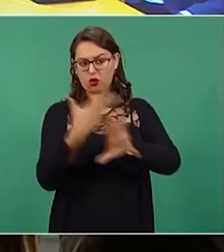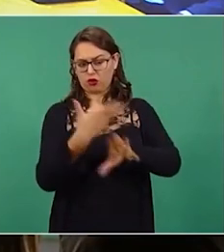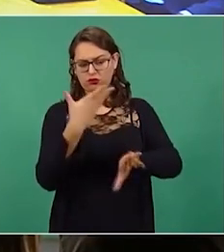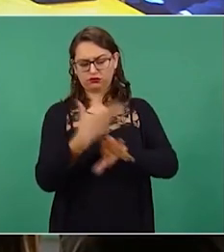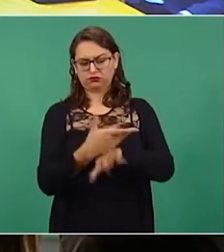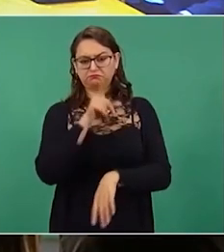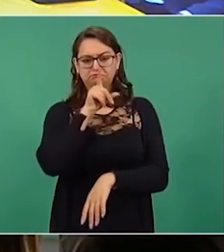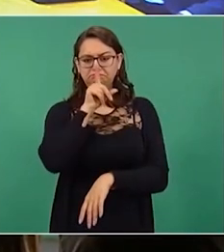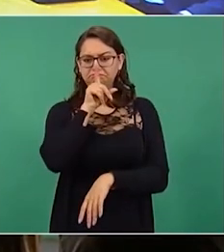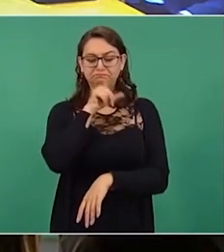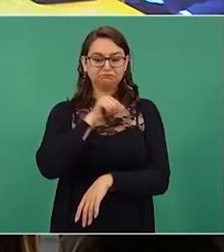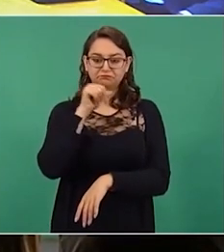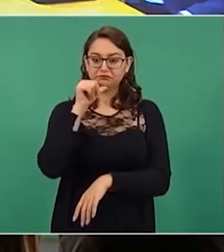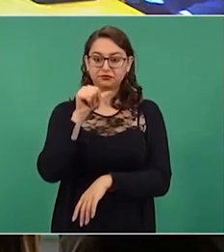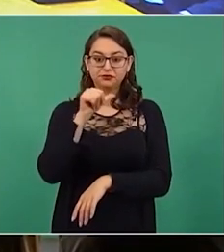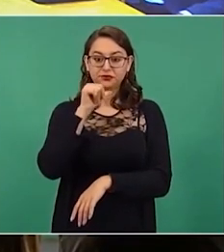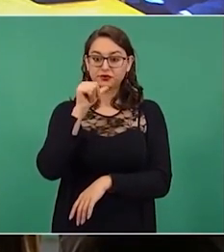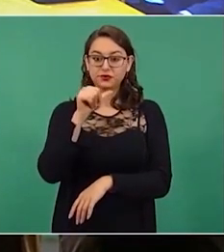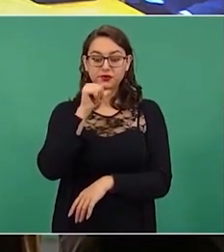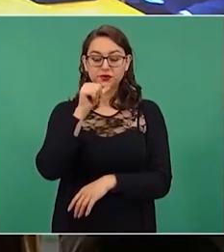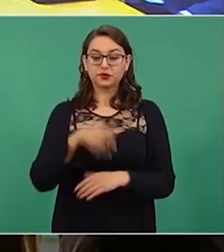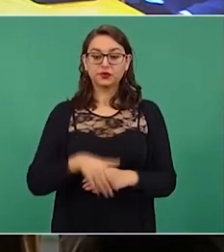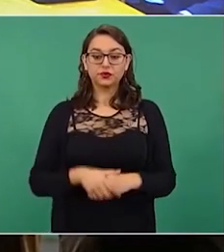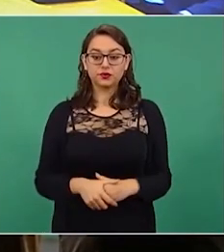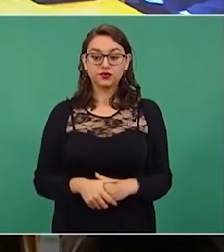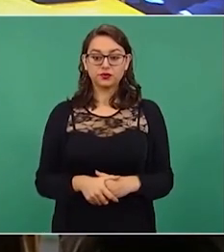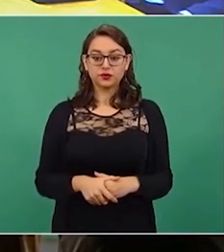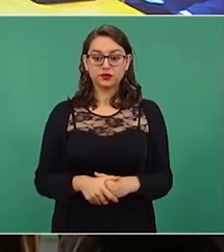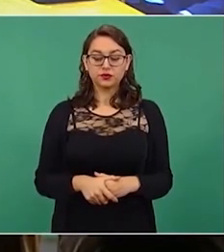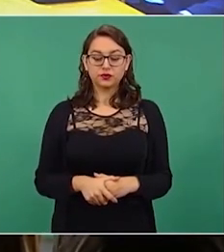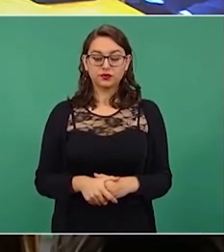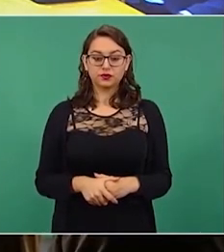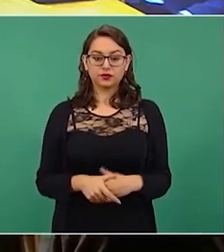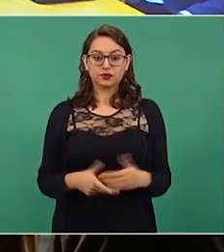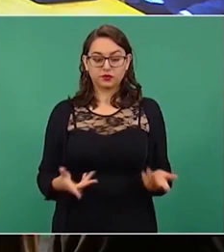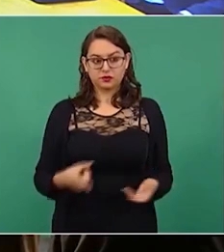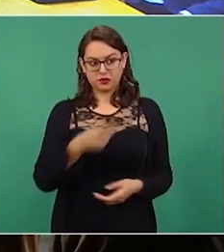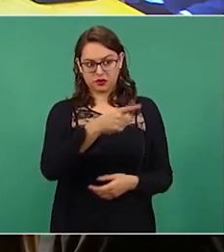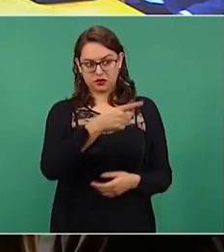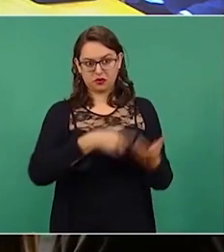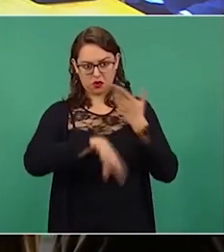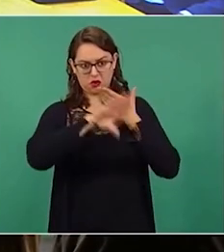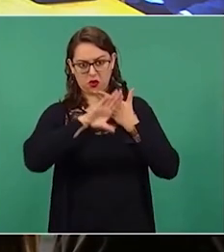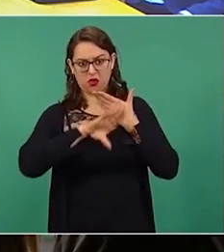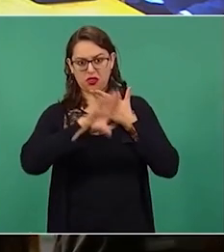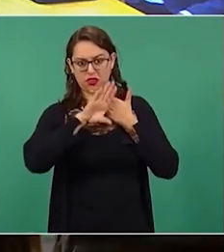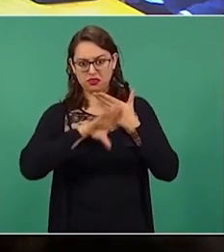se cuestiona al presidente, pues aquí